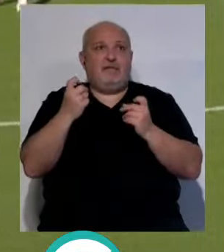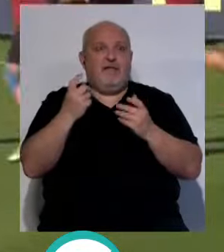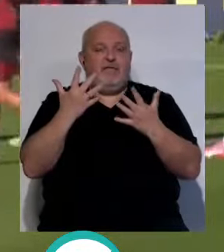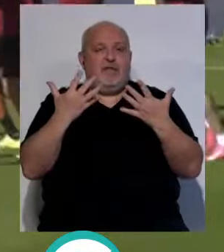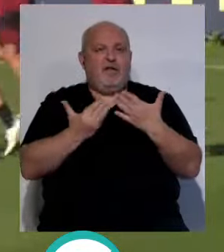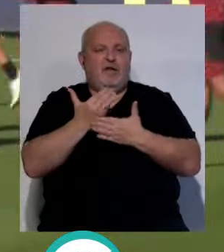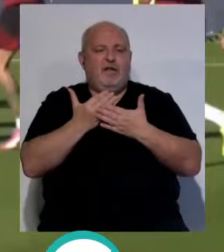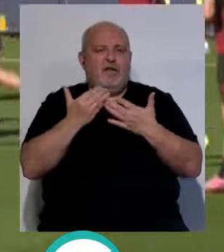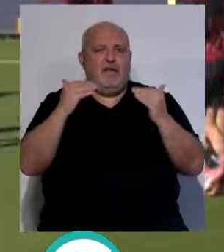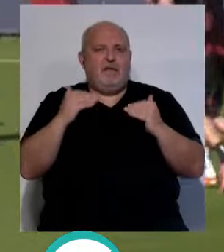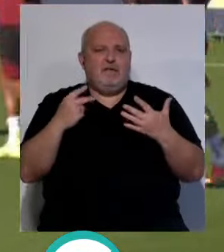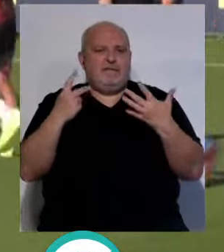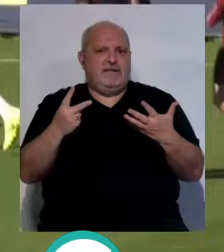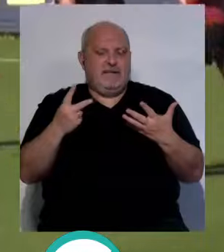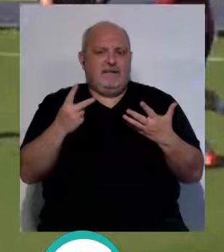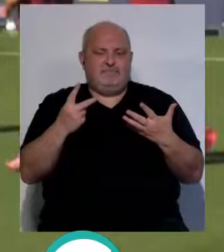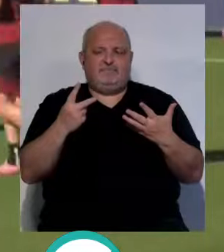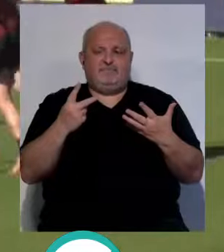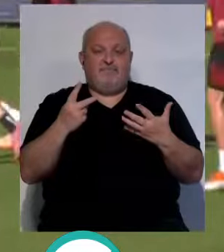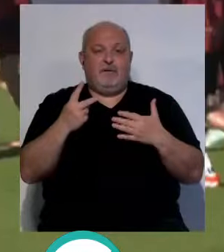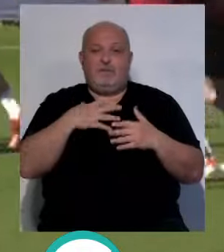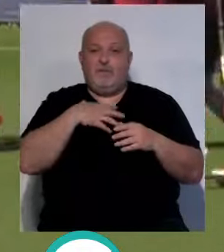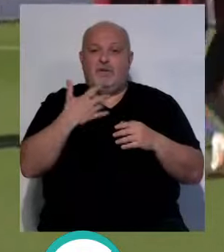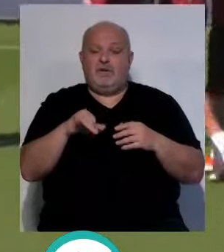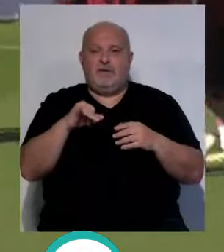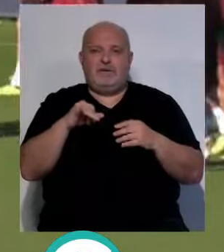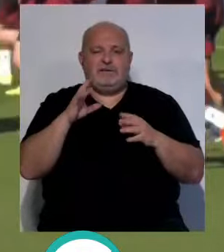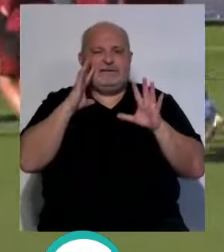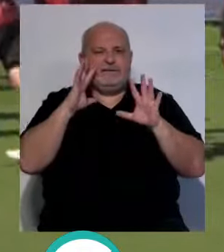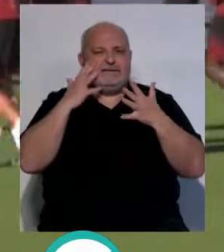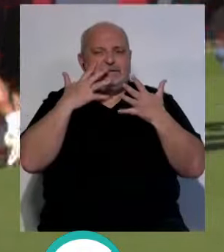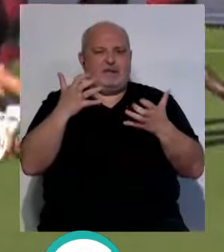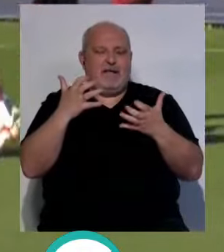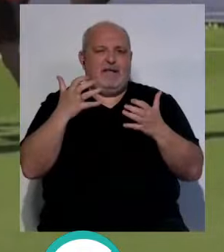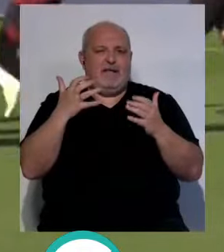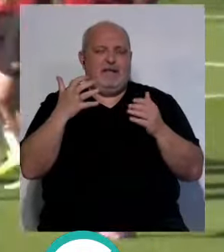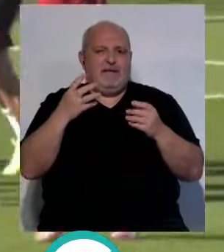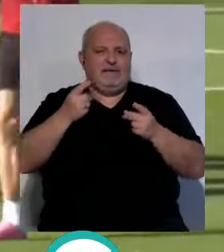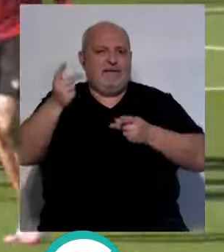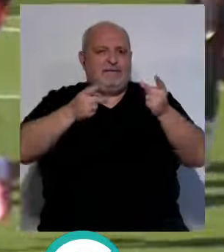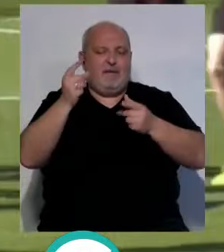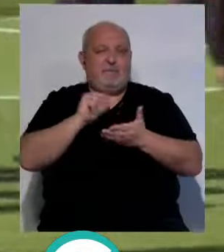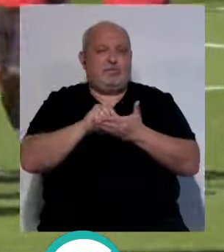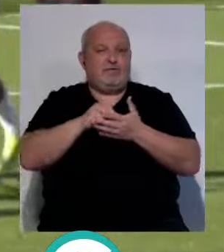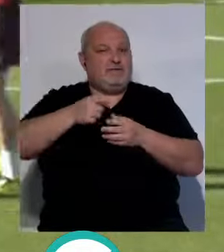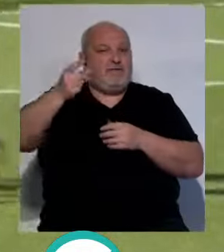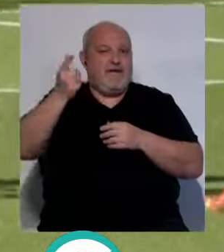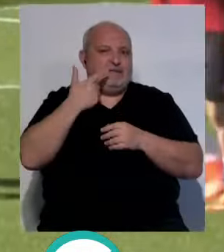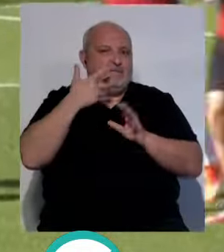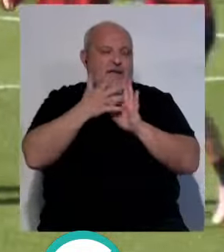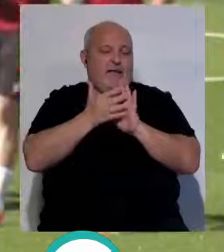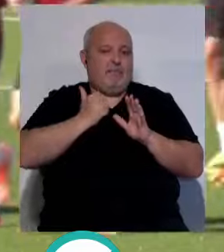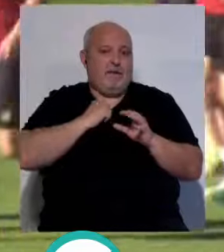y ya son siete. Entonces, claro, las posibilidades se van cediendo y eso hay que intentar solucionarlo y